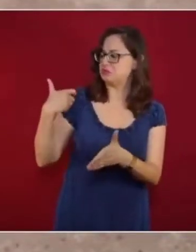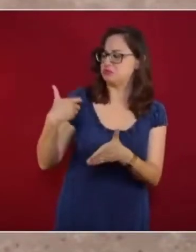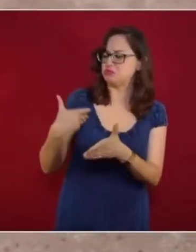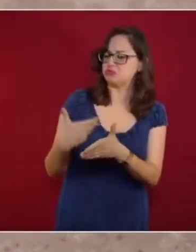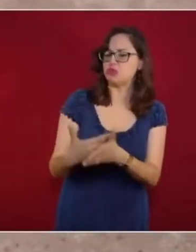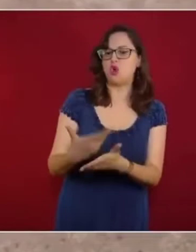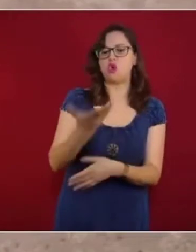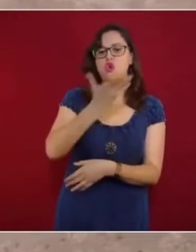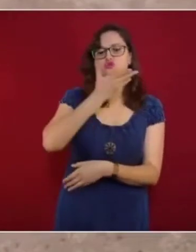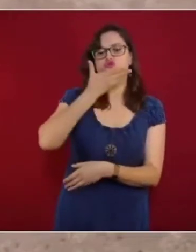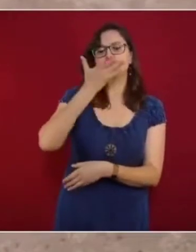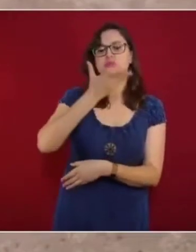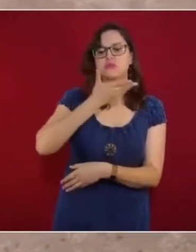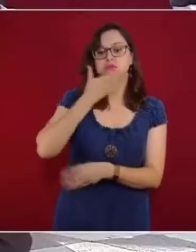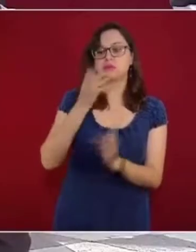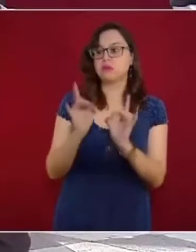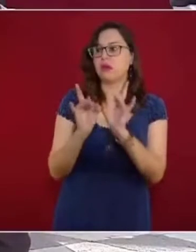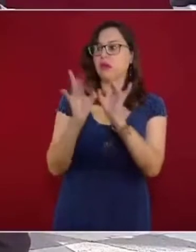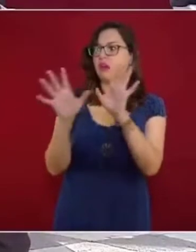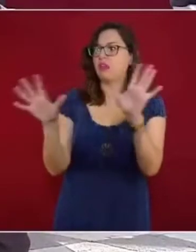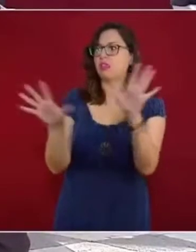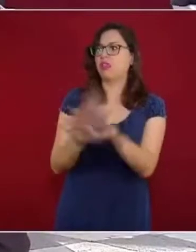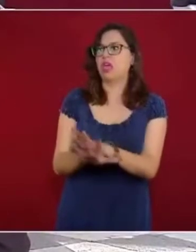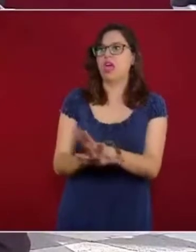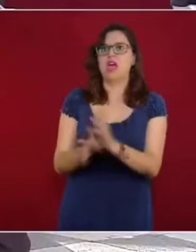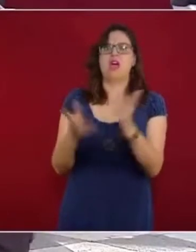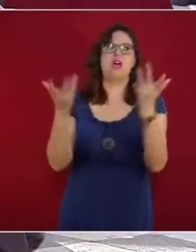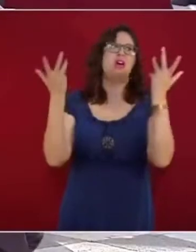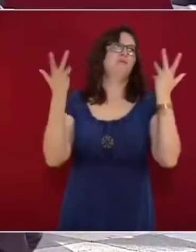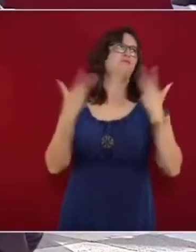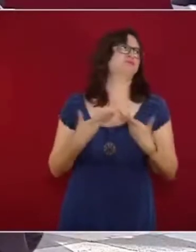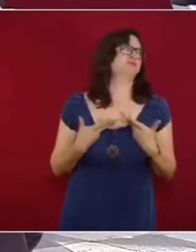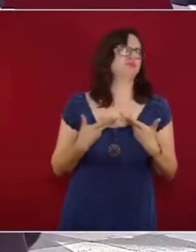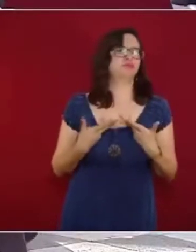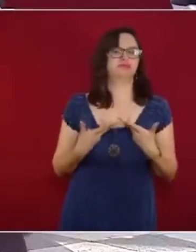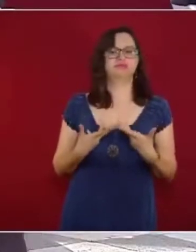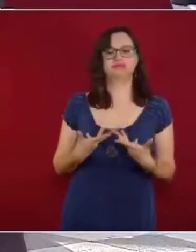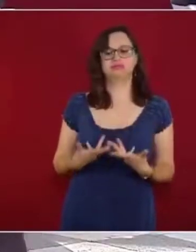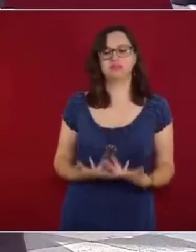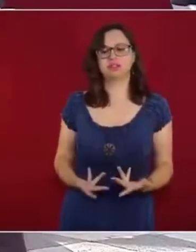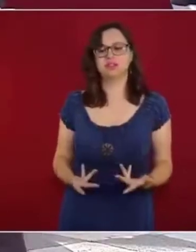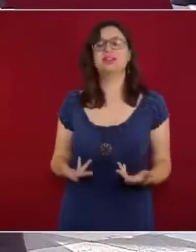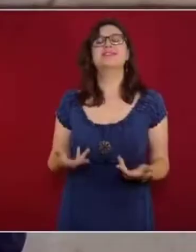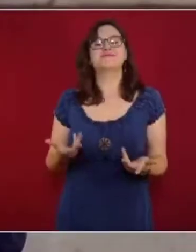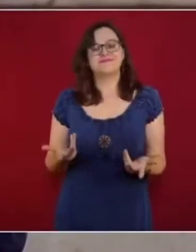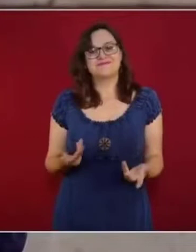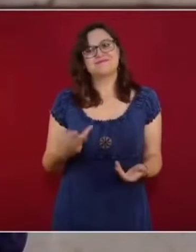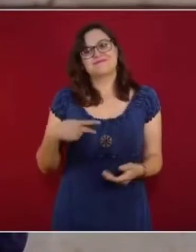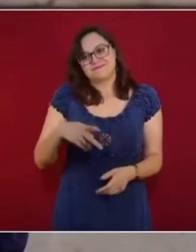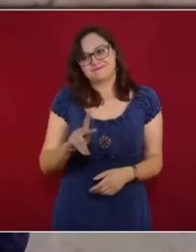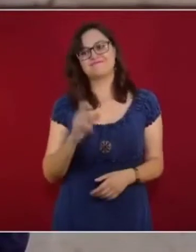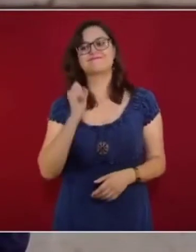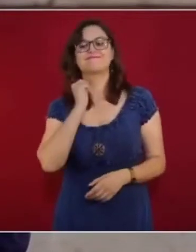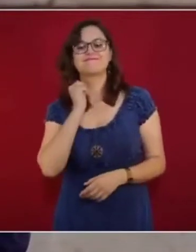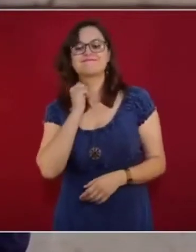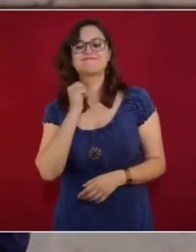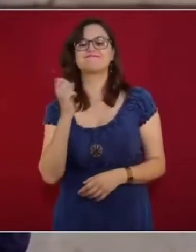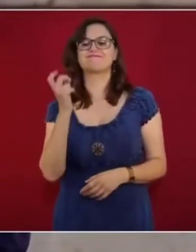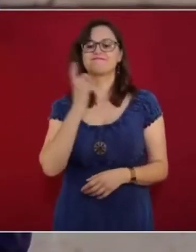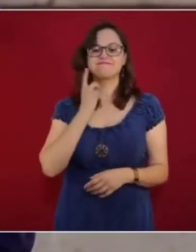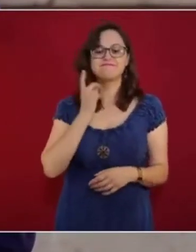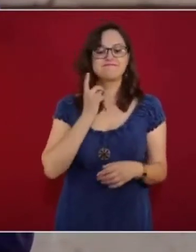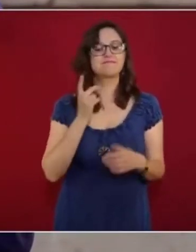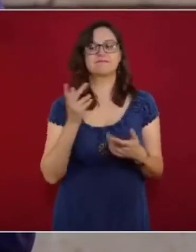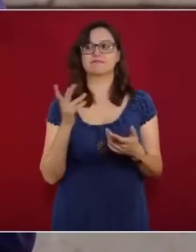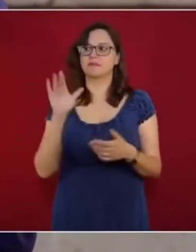enrarecen para ellos muchas situaciones, es que ustedes como Cámara de Diputados y de senadores nos ayuden y nos traten de entender